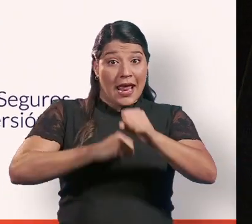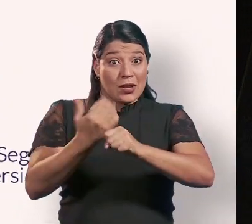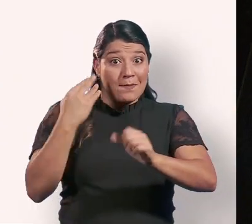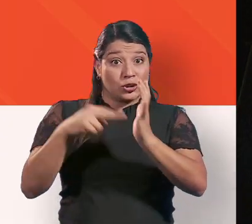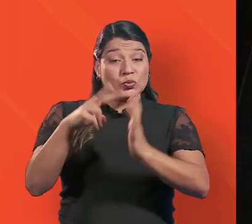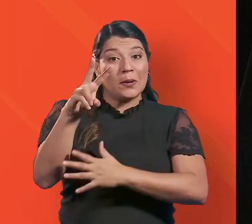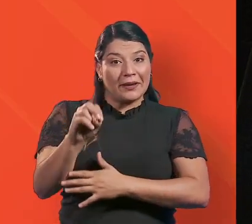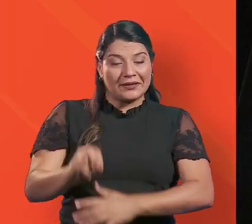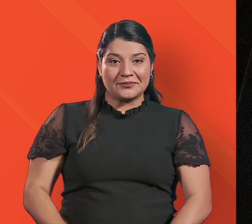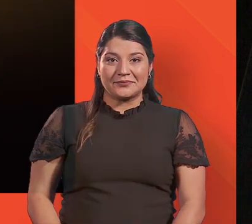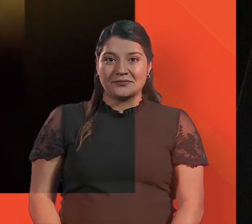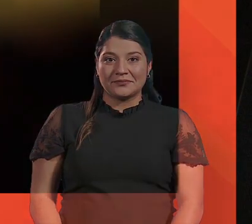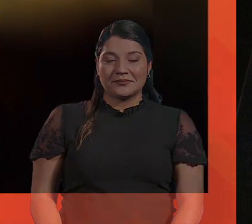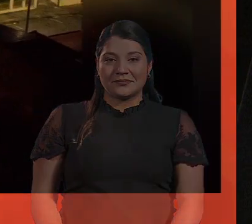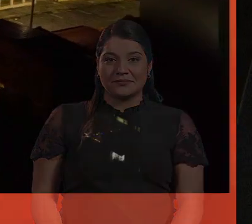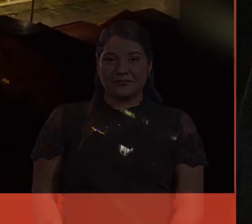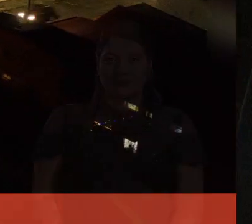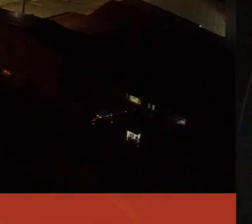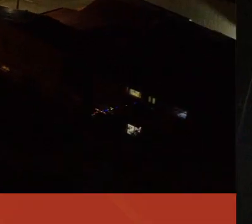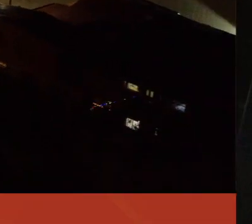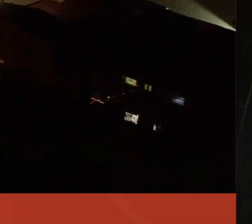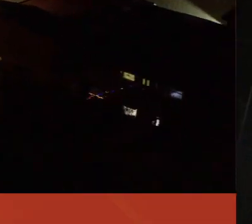construyeron el bienestar en el año 2020